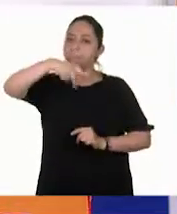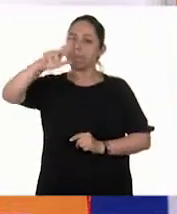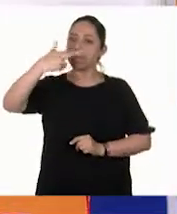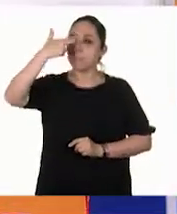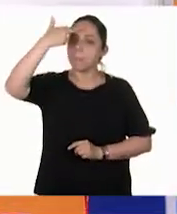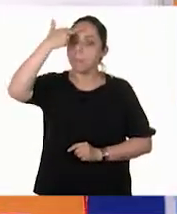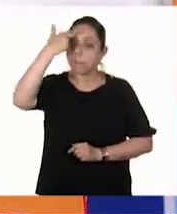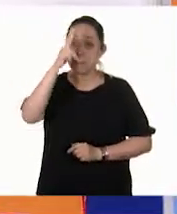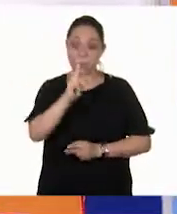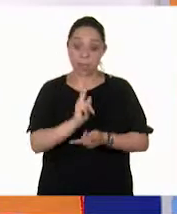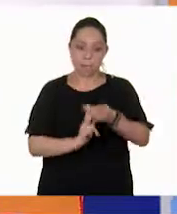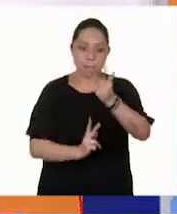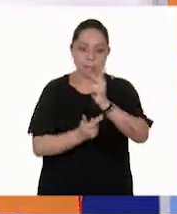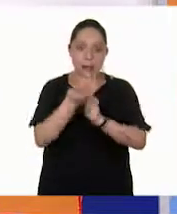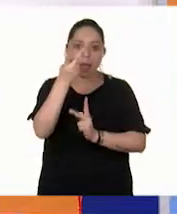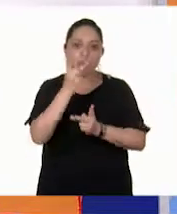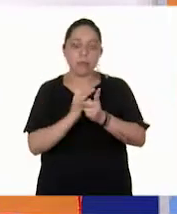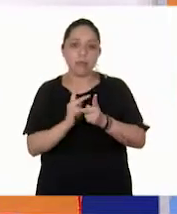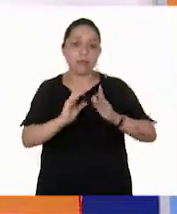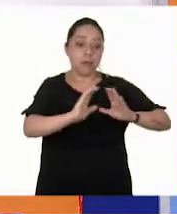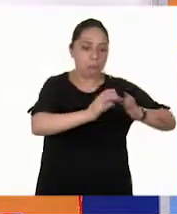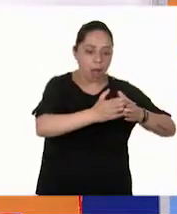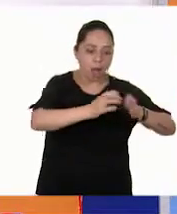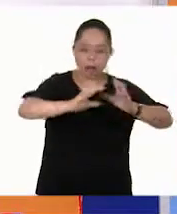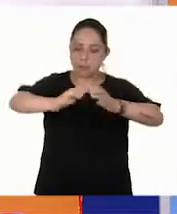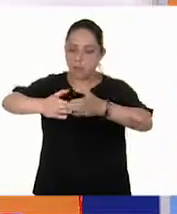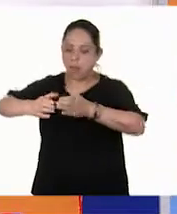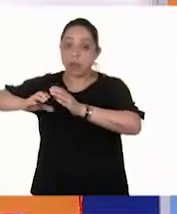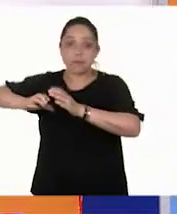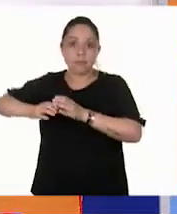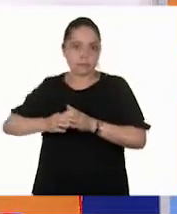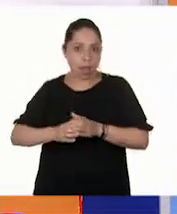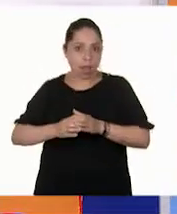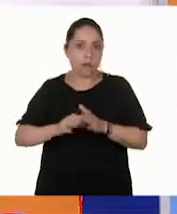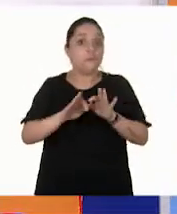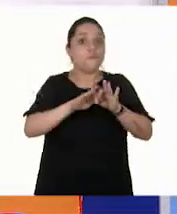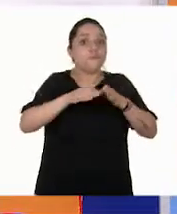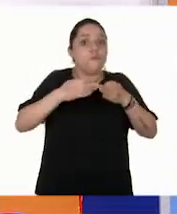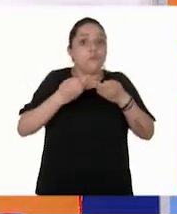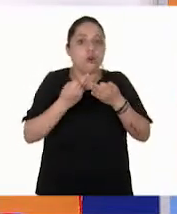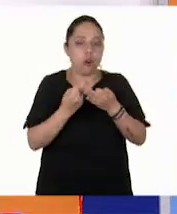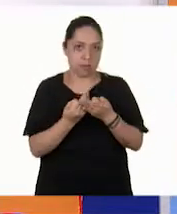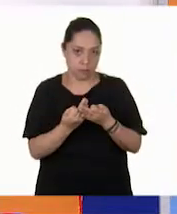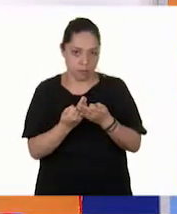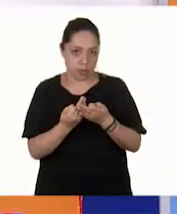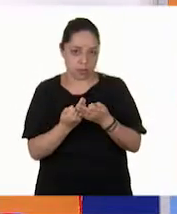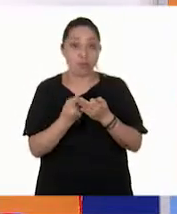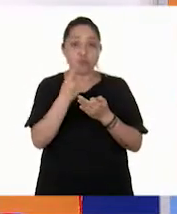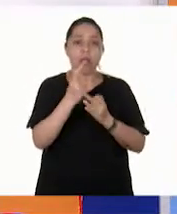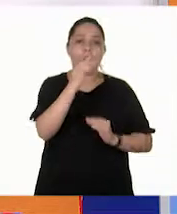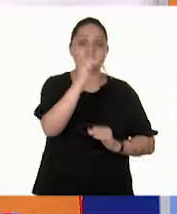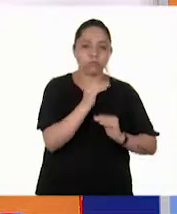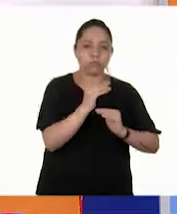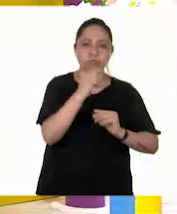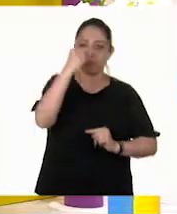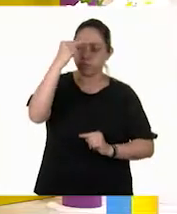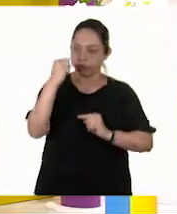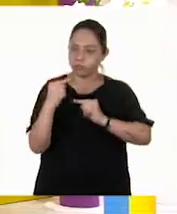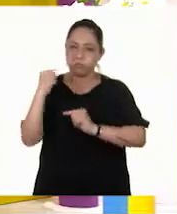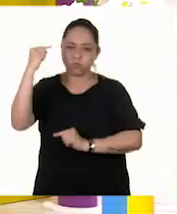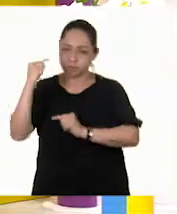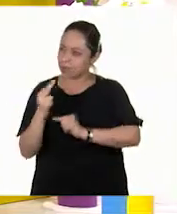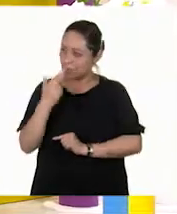Sí. Las plantas se clasifican, como lo vimos en clase, por diferentes formas. Una de ellas fue por tamaño. ¿Te acuerdas cómo fue, Pepe?